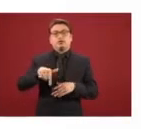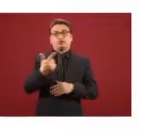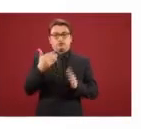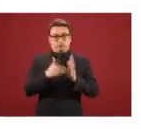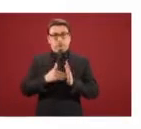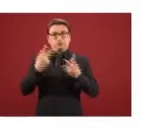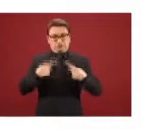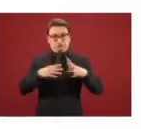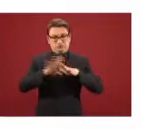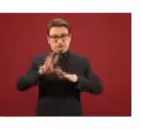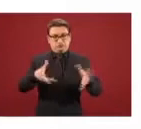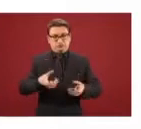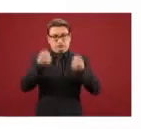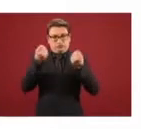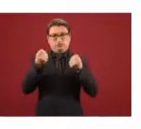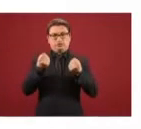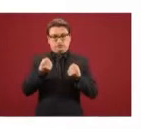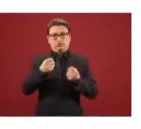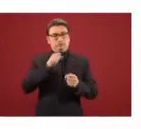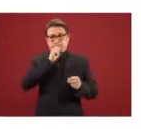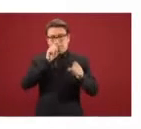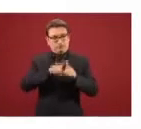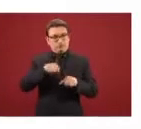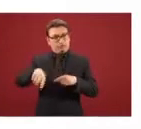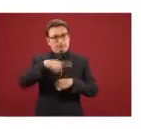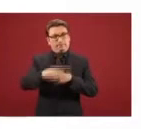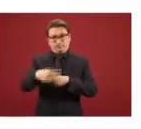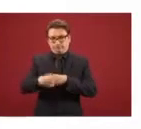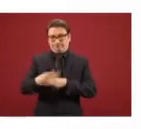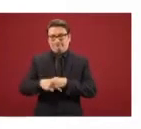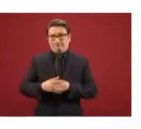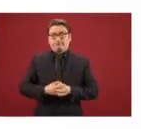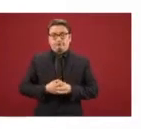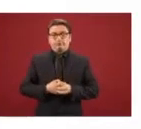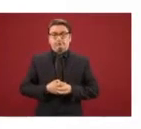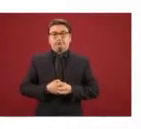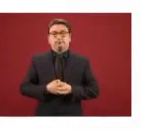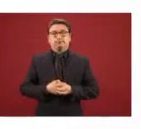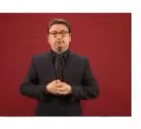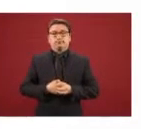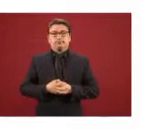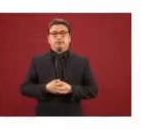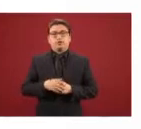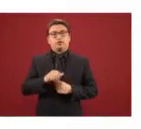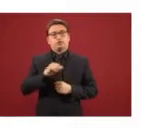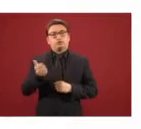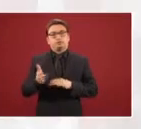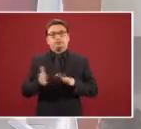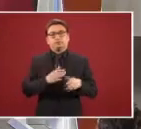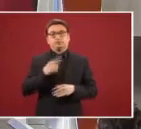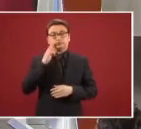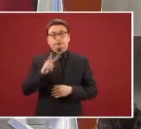migrantes, que también en muchos casos corre peligro su vida. La siguiente, por favor. En el